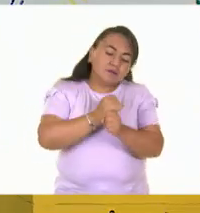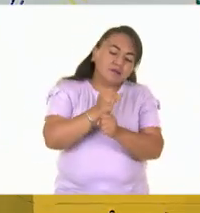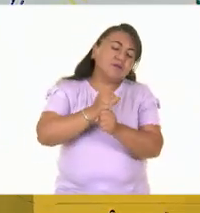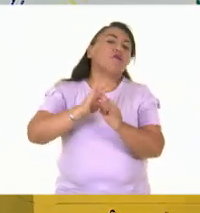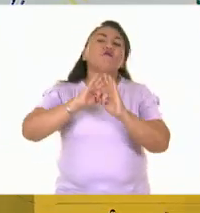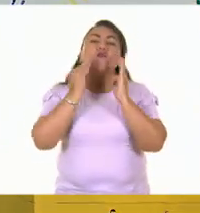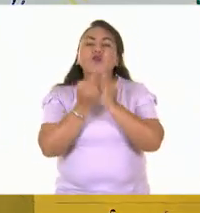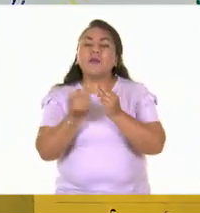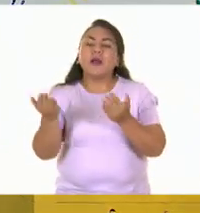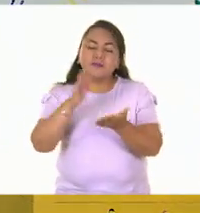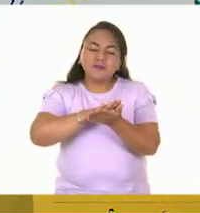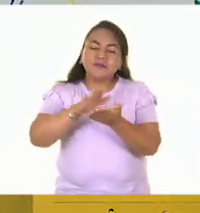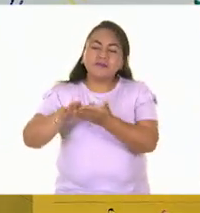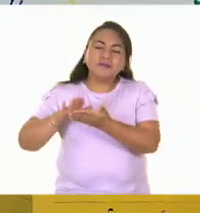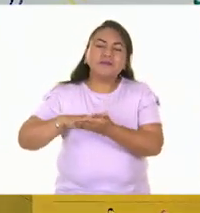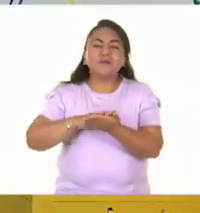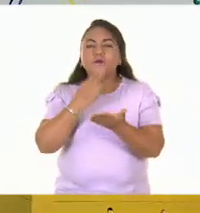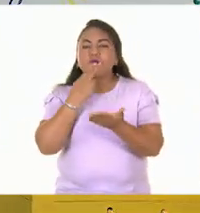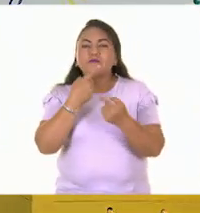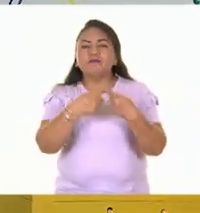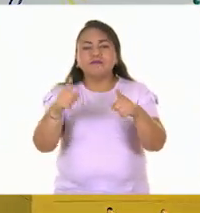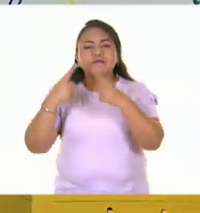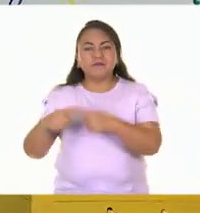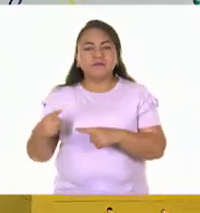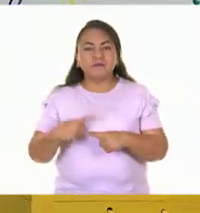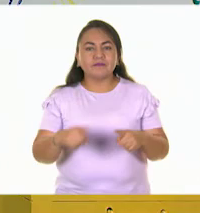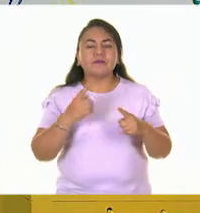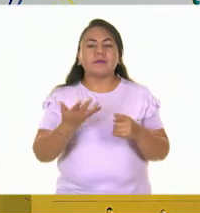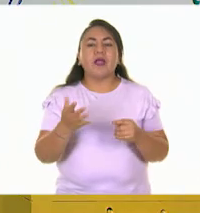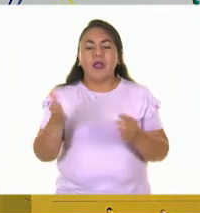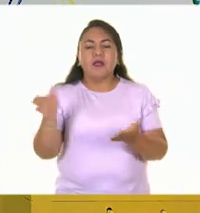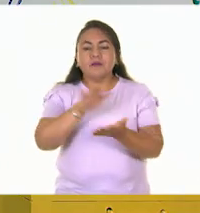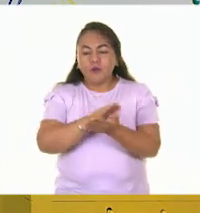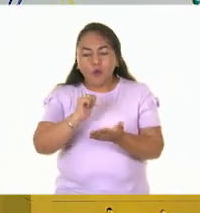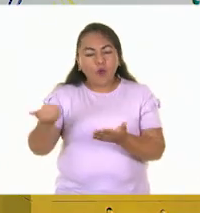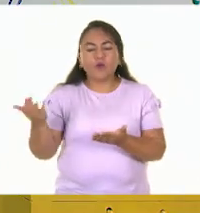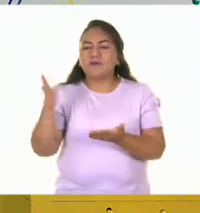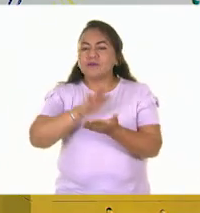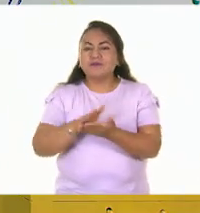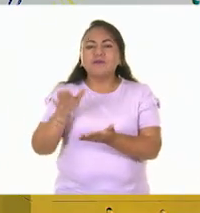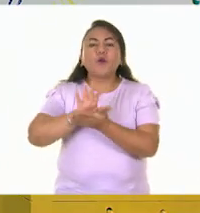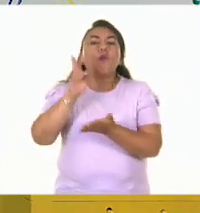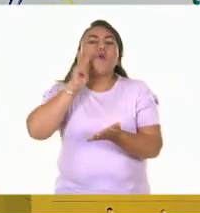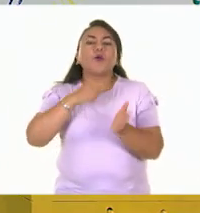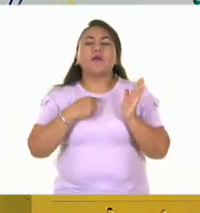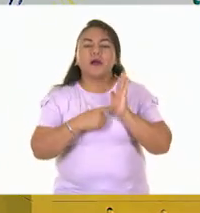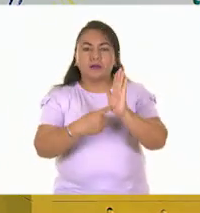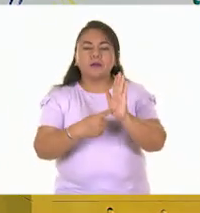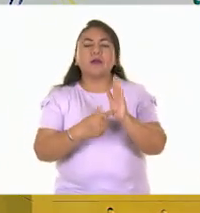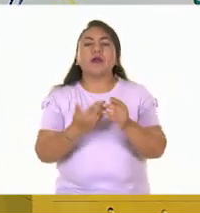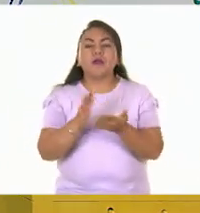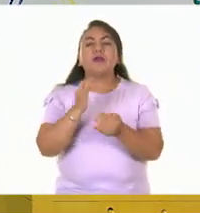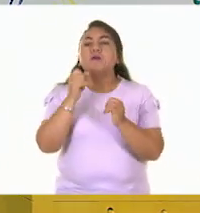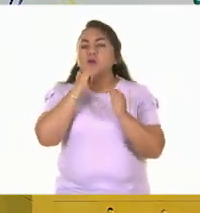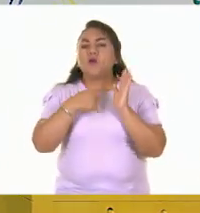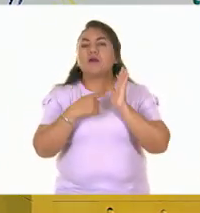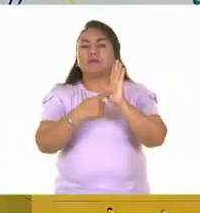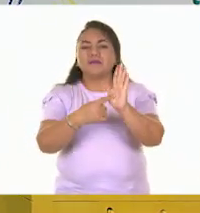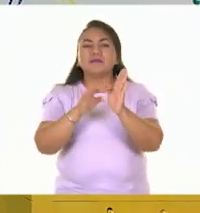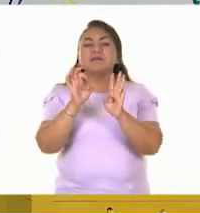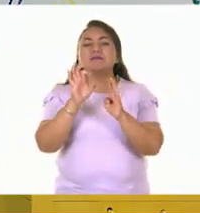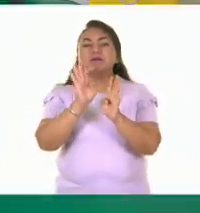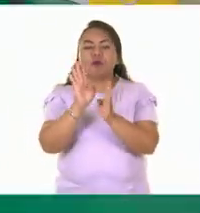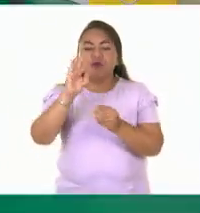y texturas que realizamos con nuestro muestrario. También realizamos una representación bidimensional y